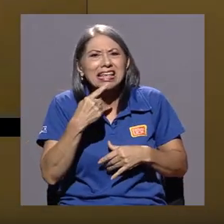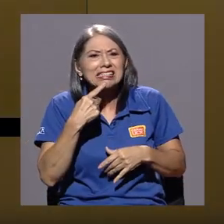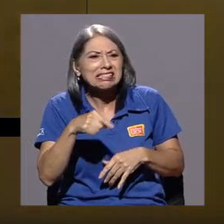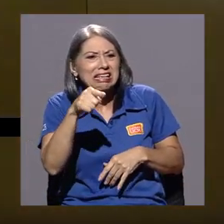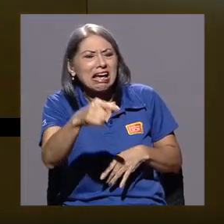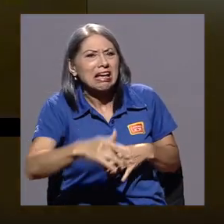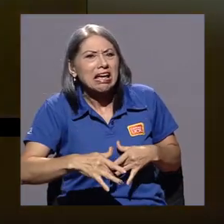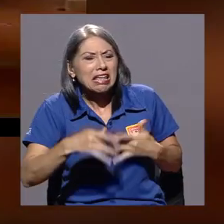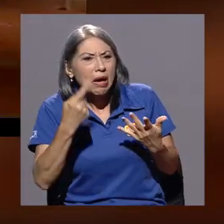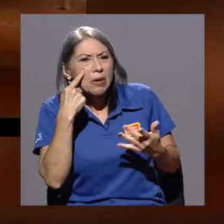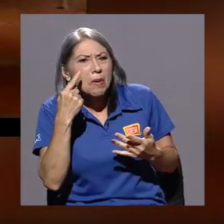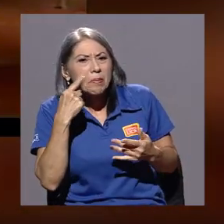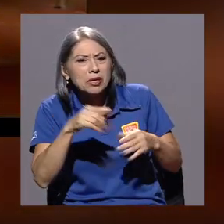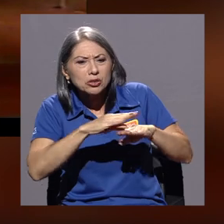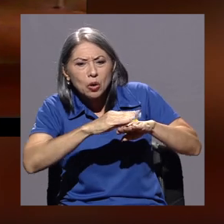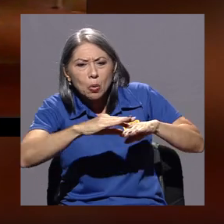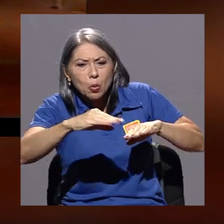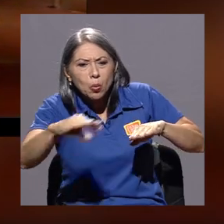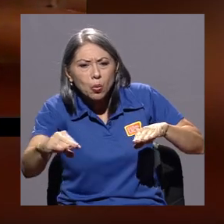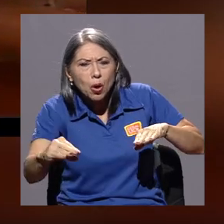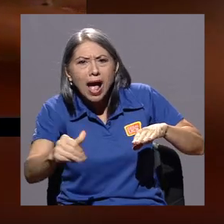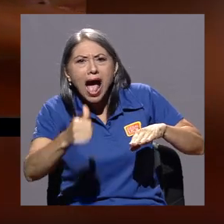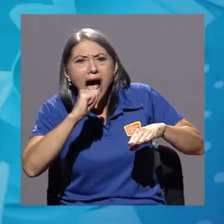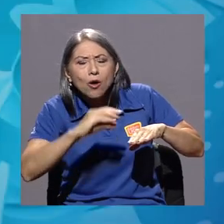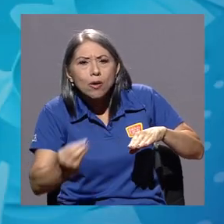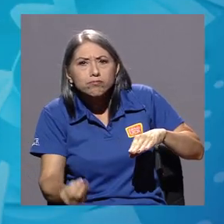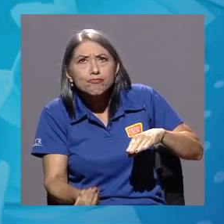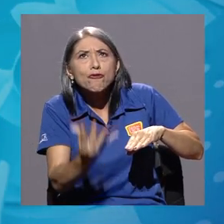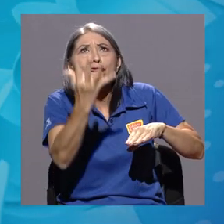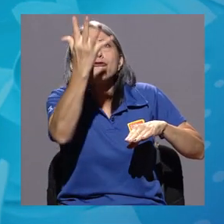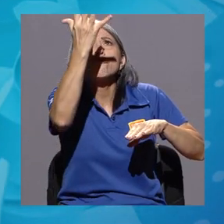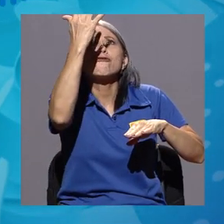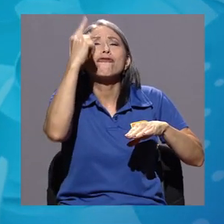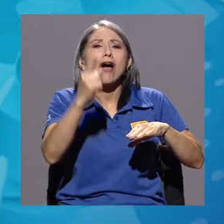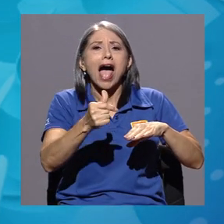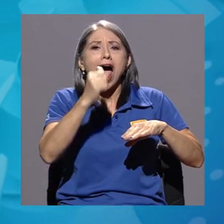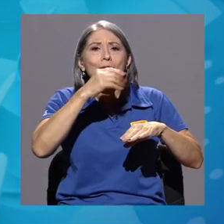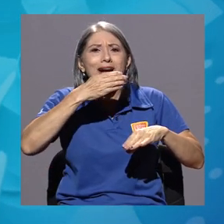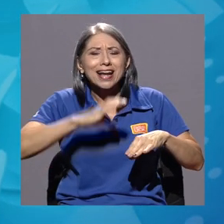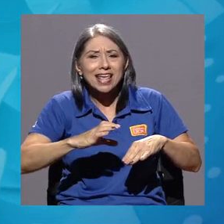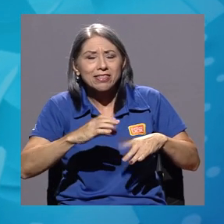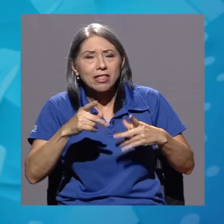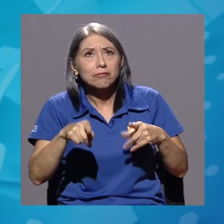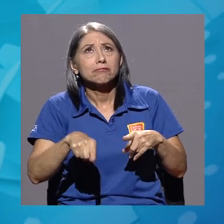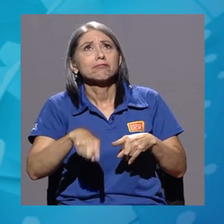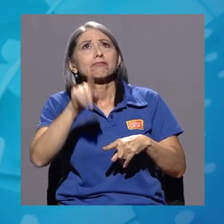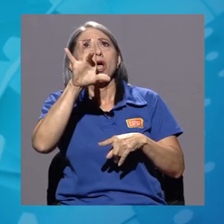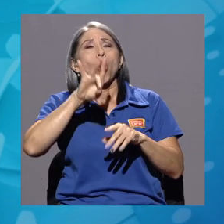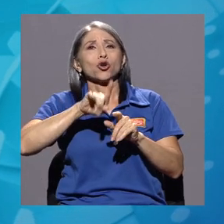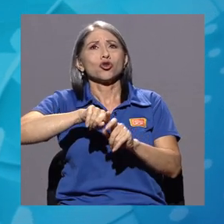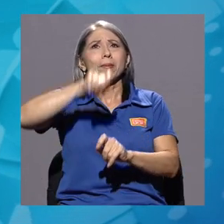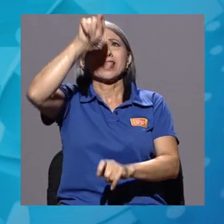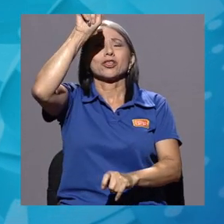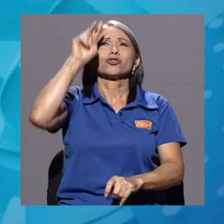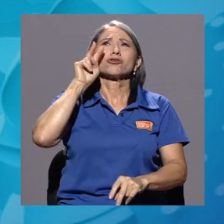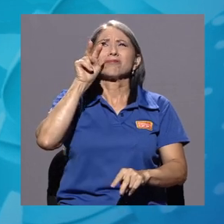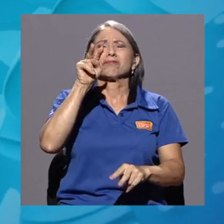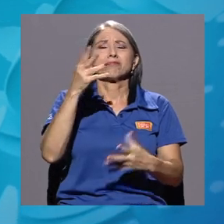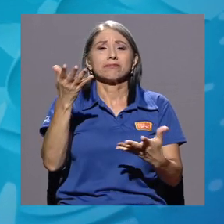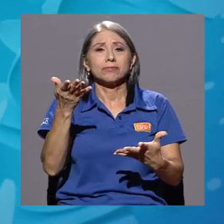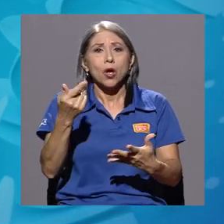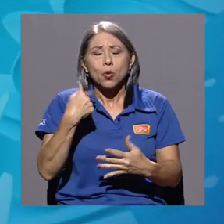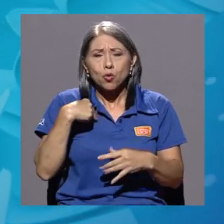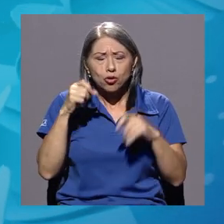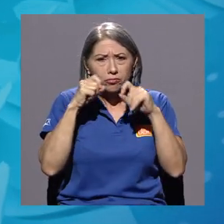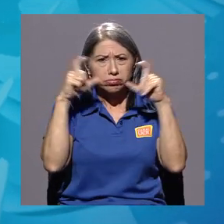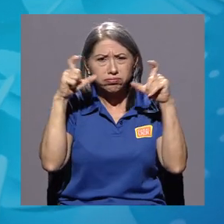de agua que se habían elevado hasta ocho metros. Uno estando ahí, ¿verdad? Le sorprendía la descripción y